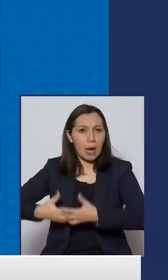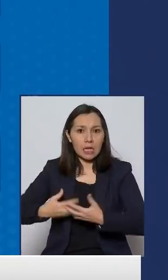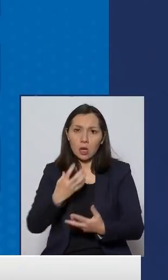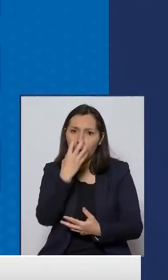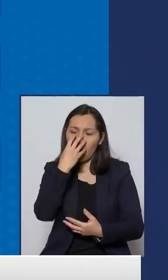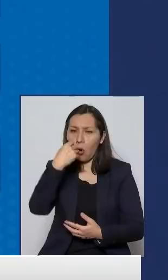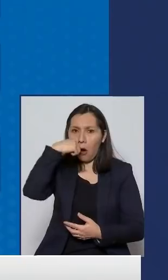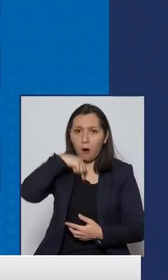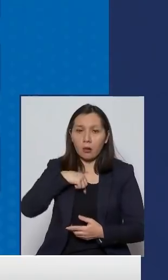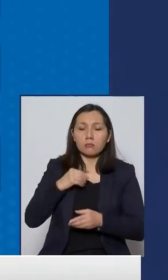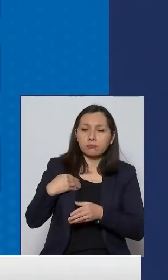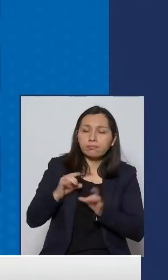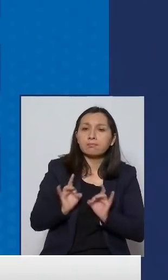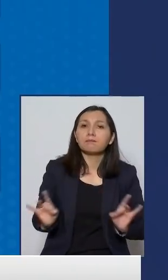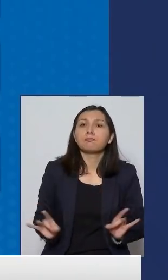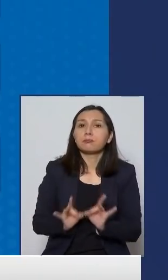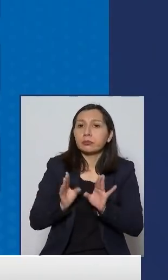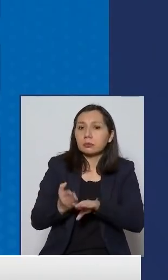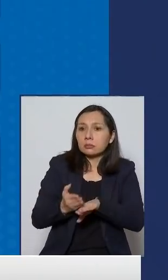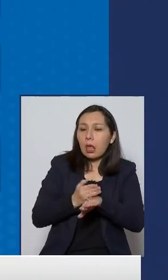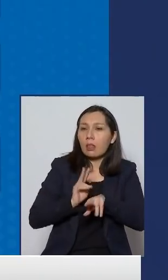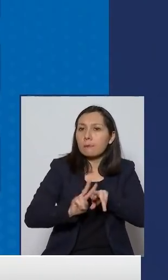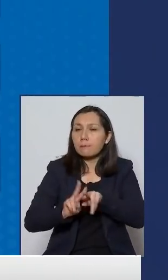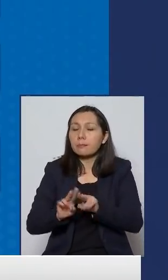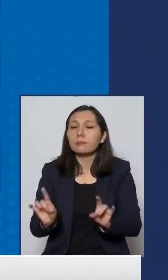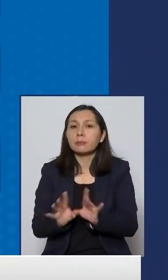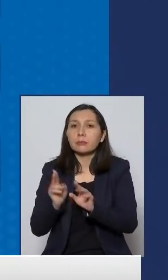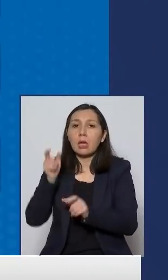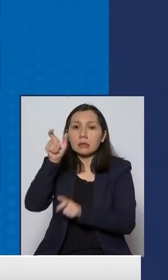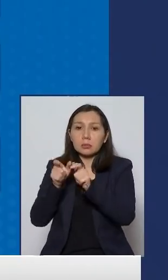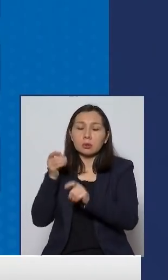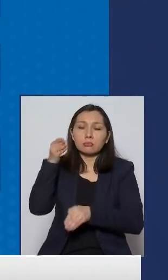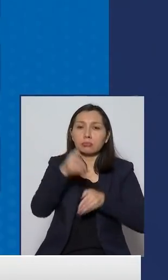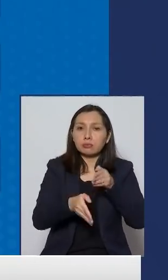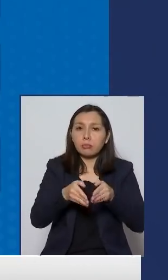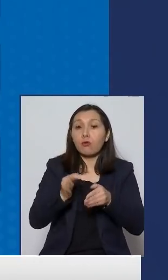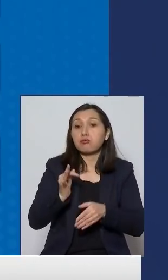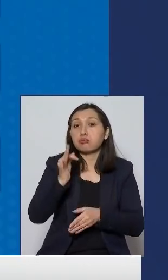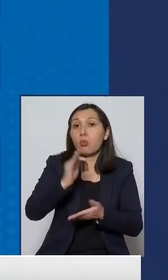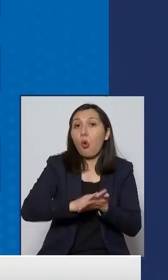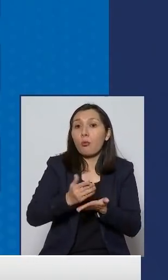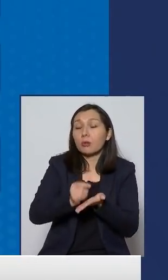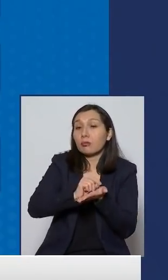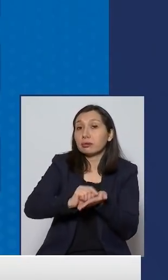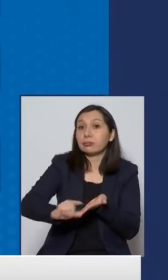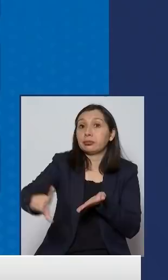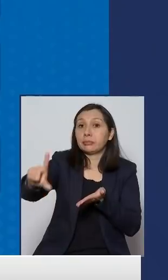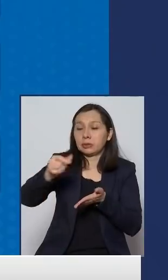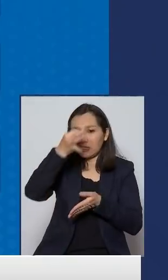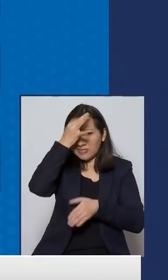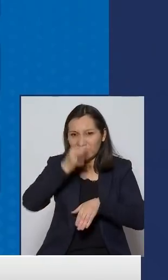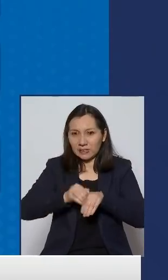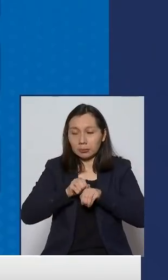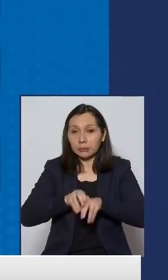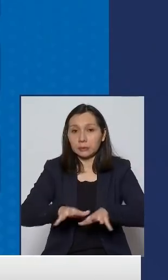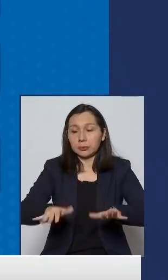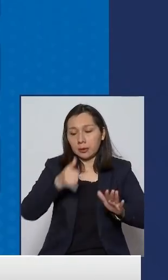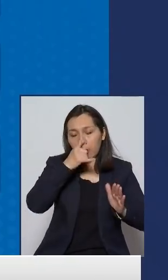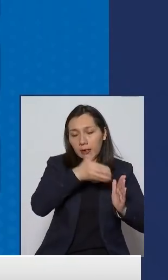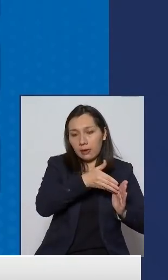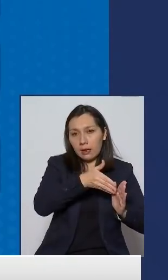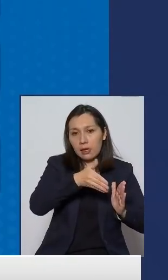enfrentar cualquier escenario que se presente en la evolución futura de esta pandemia durante